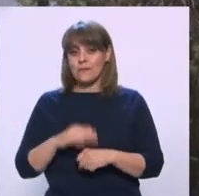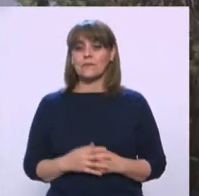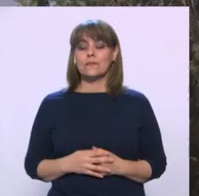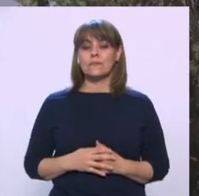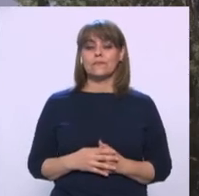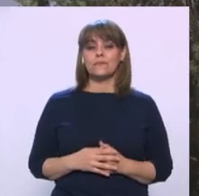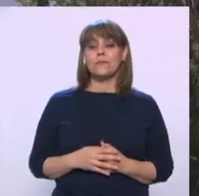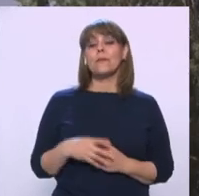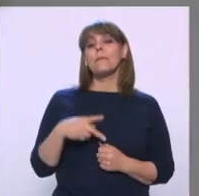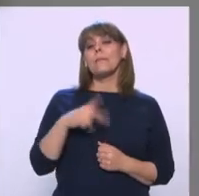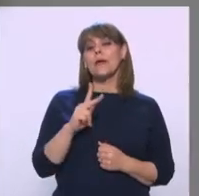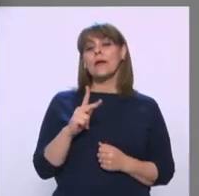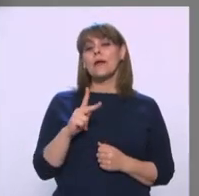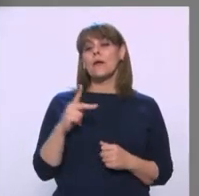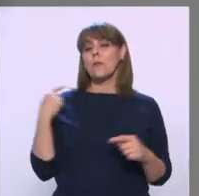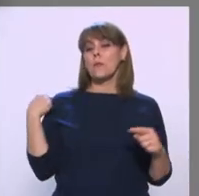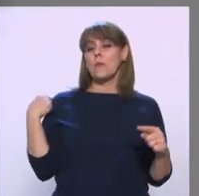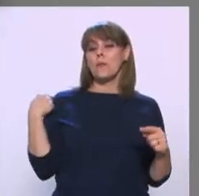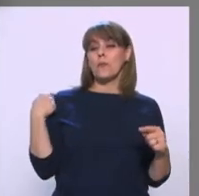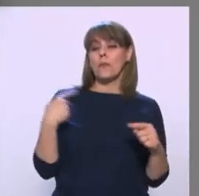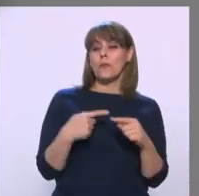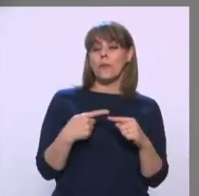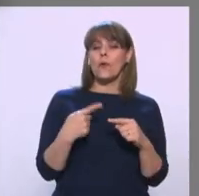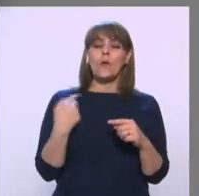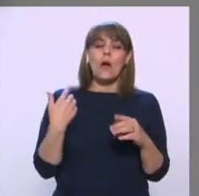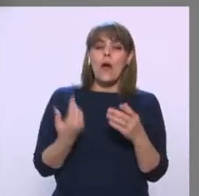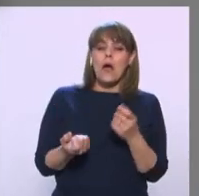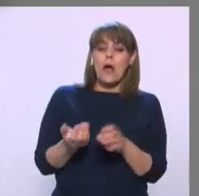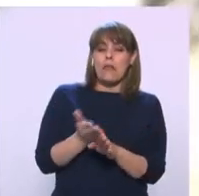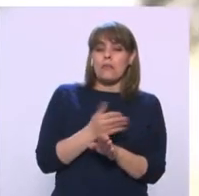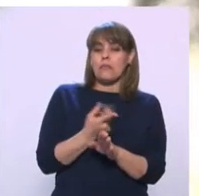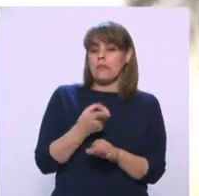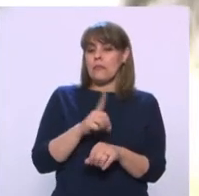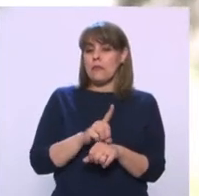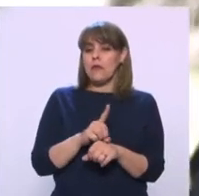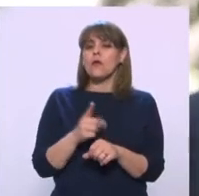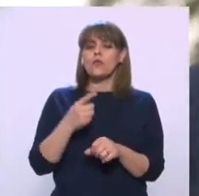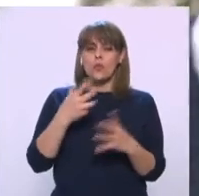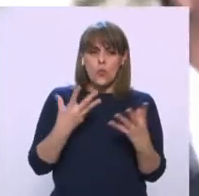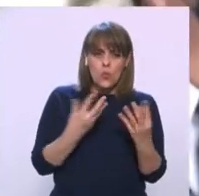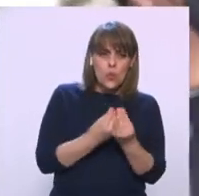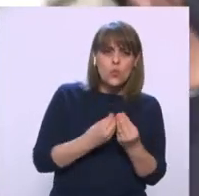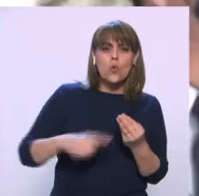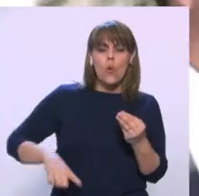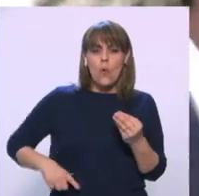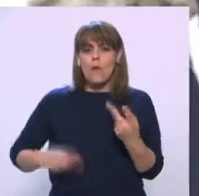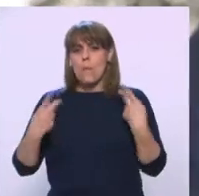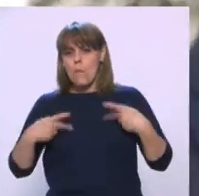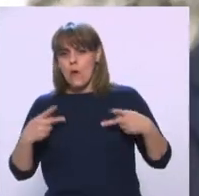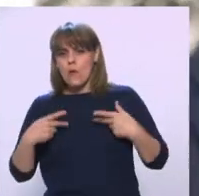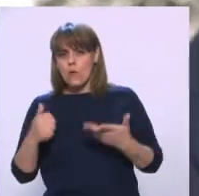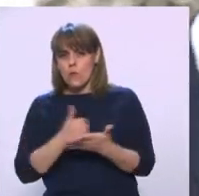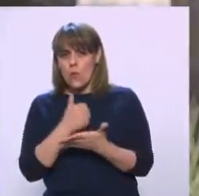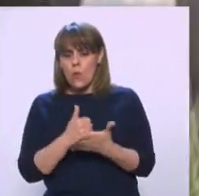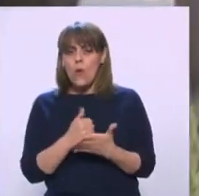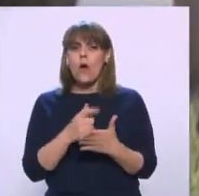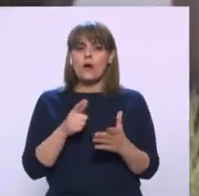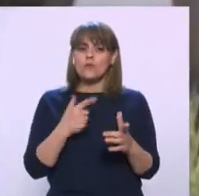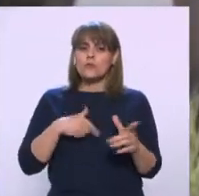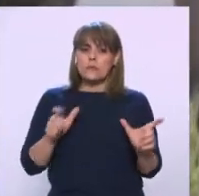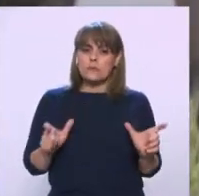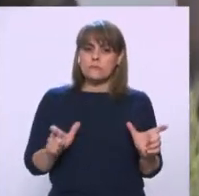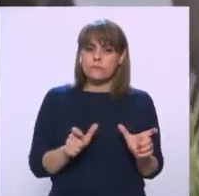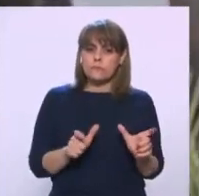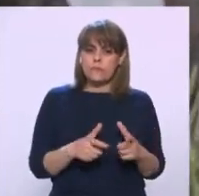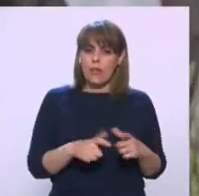Sin embargo, en los últimos días hemos logrado todo, ciudadanía y gobierno, contener este crecimiento por